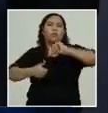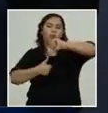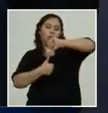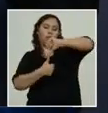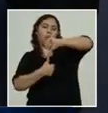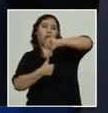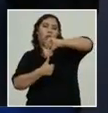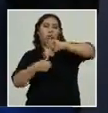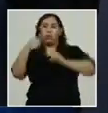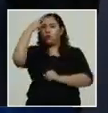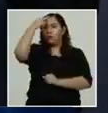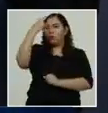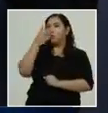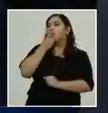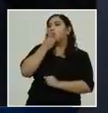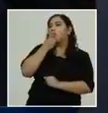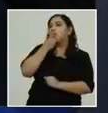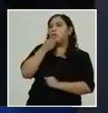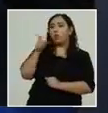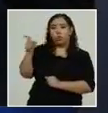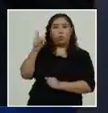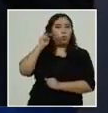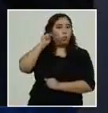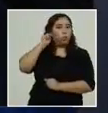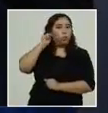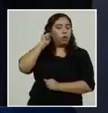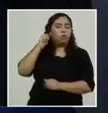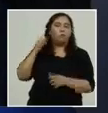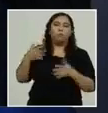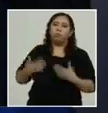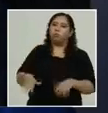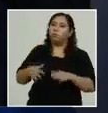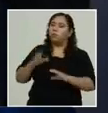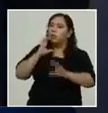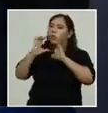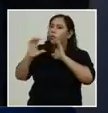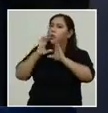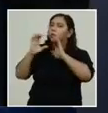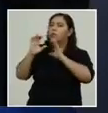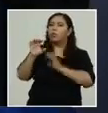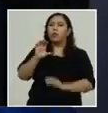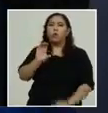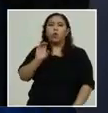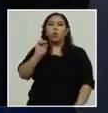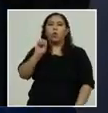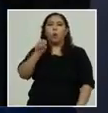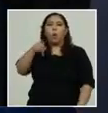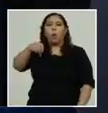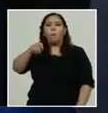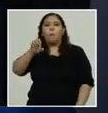Dominicana quien ha sido pieza clave en comunicación con COPECO para poder